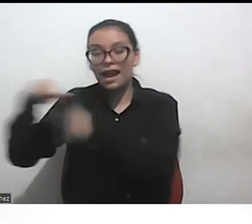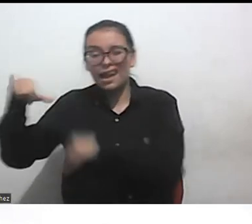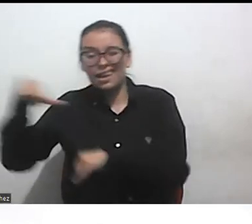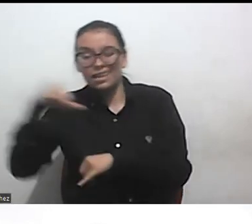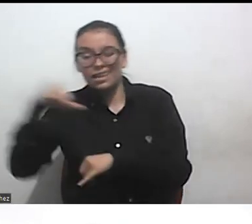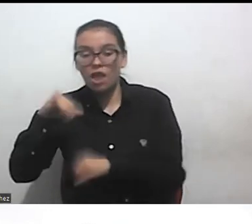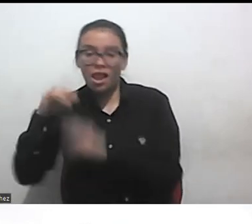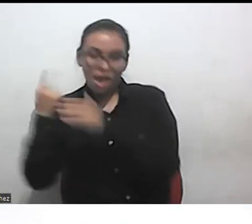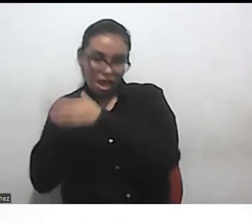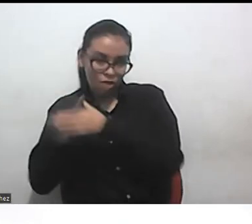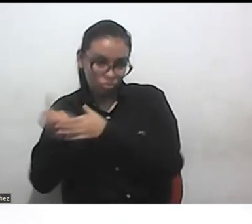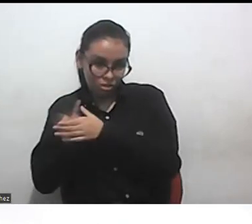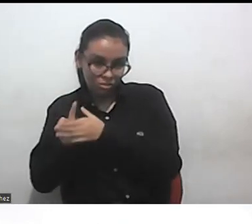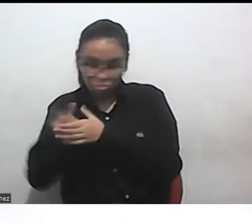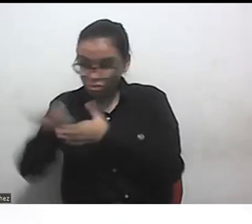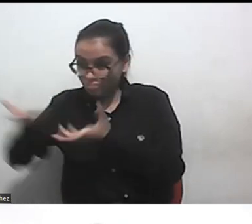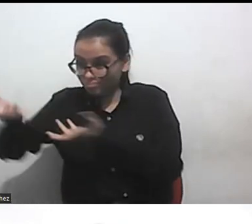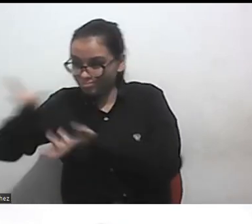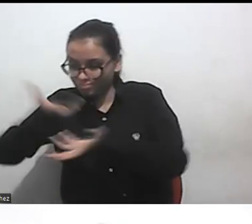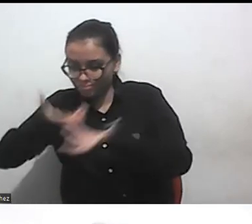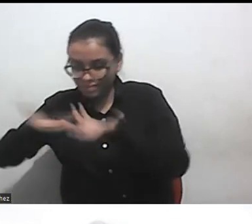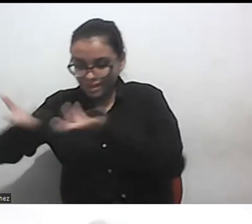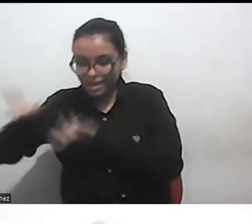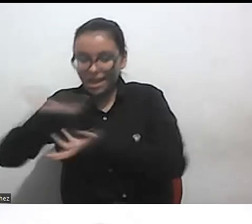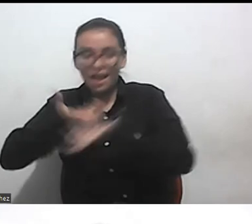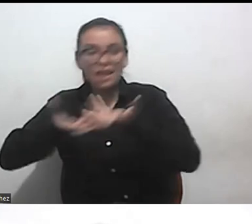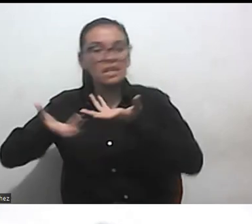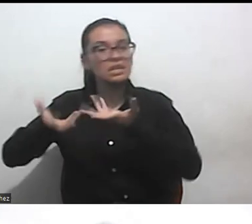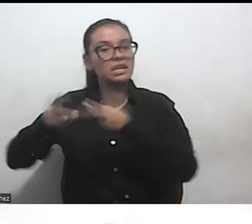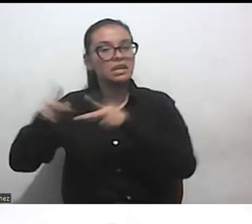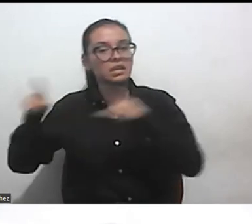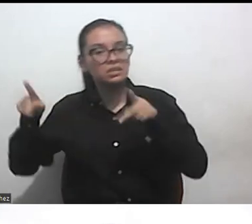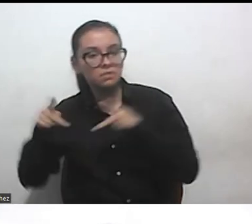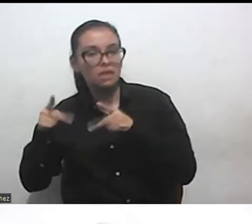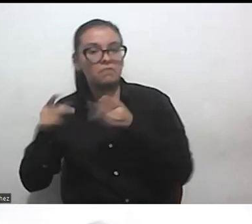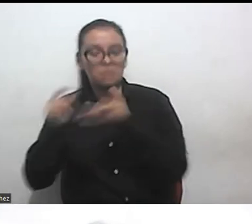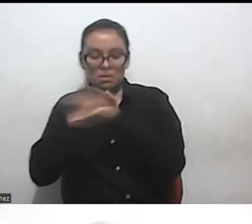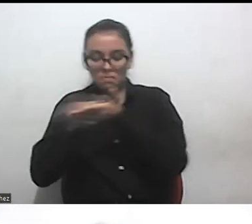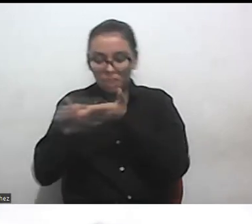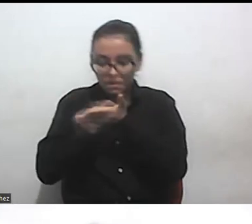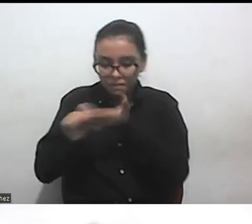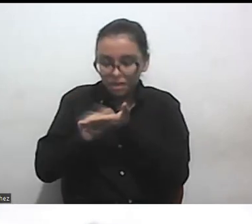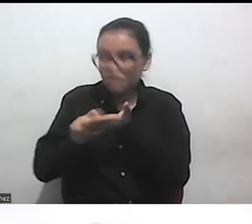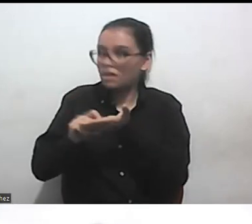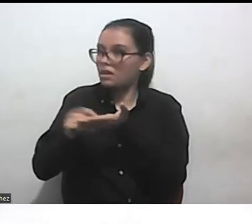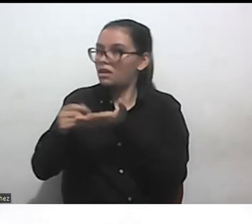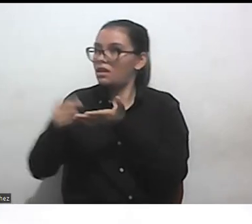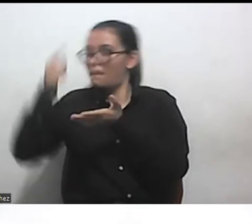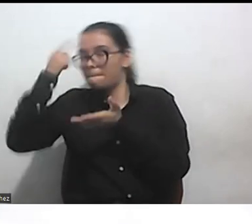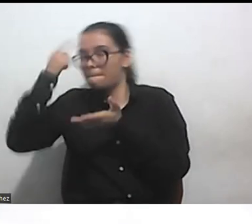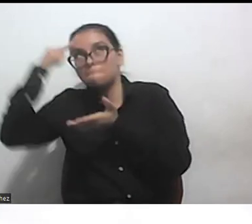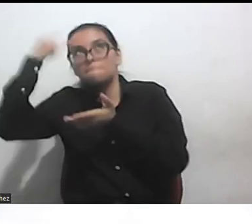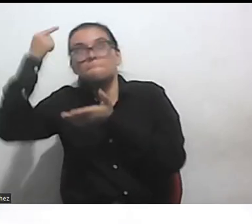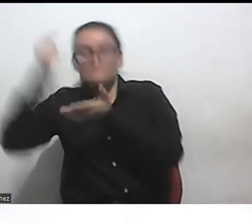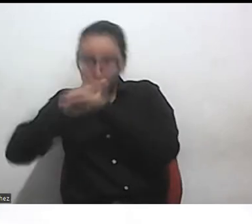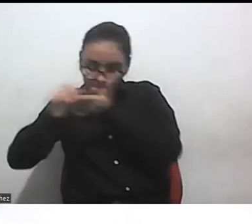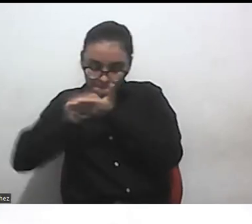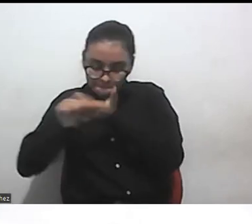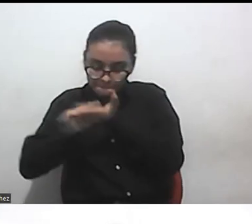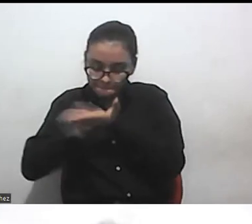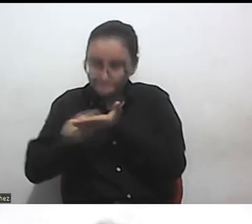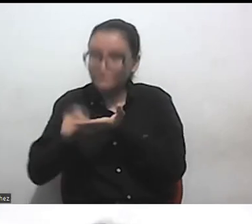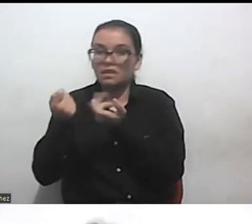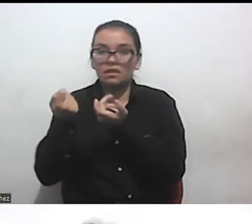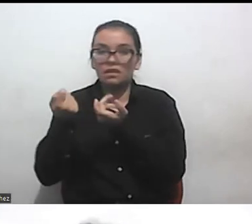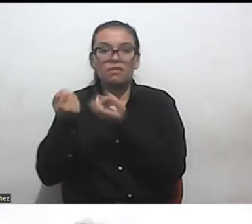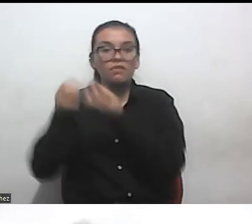generamos espacios textos producciones que no